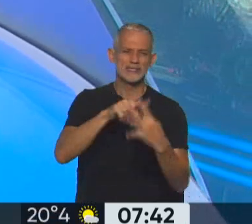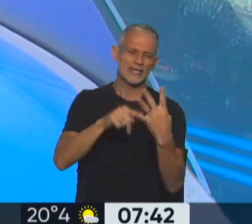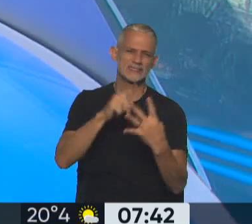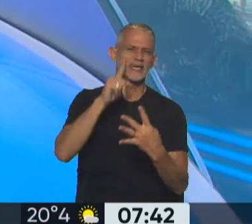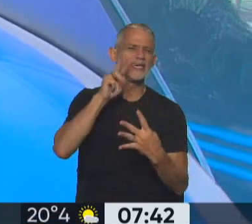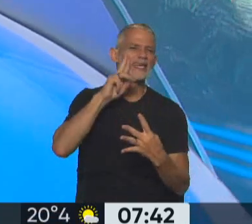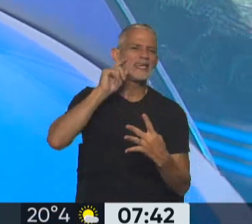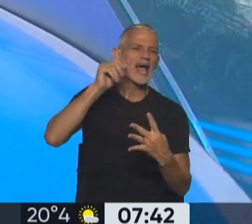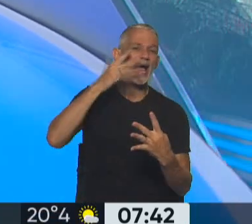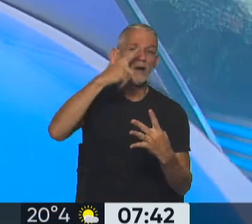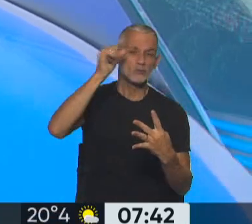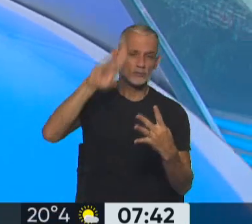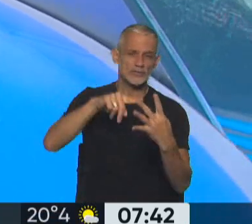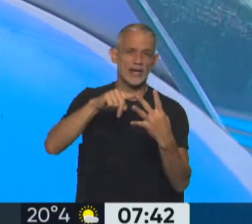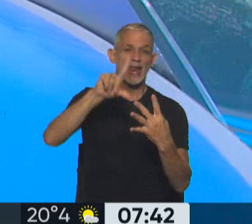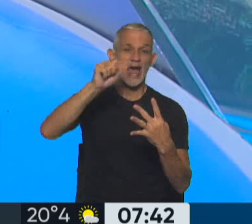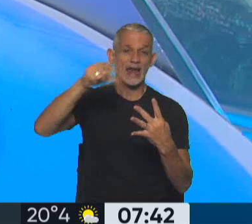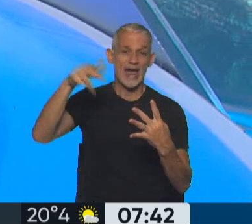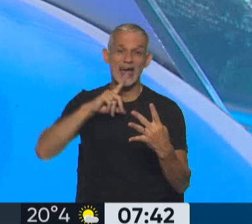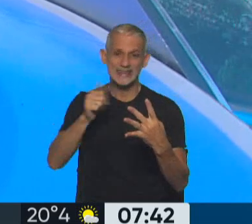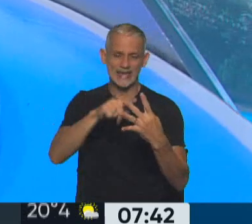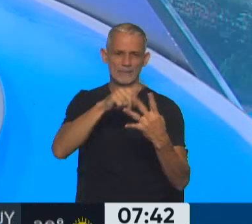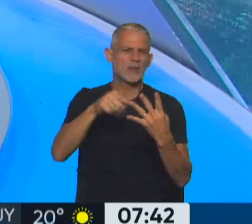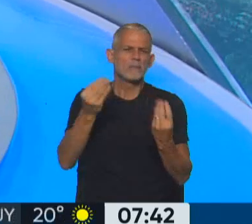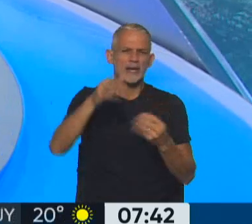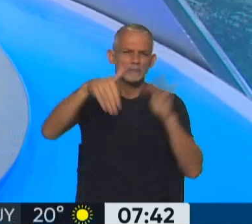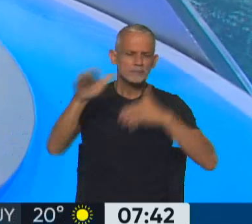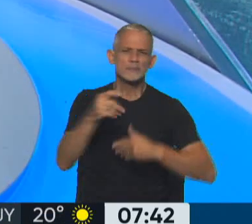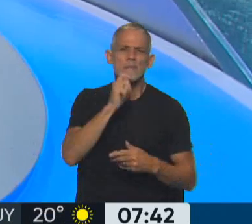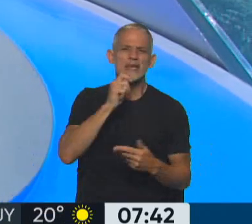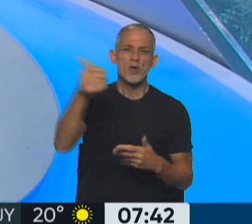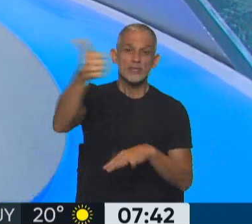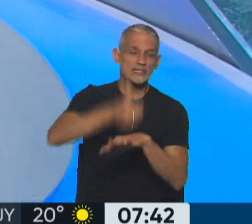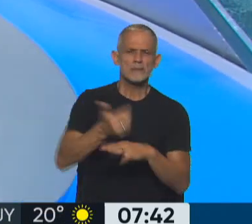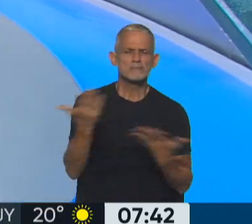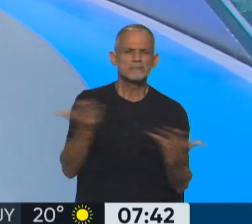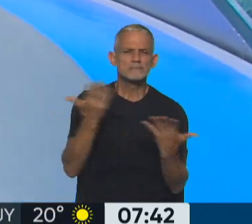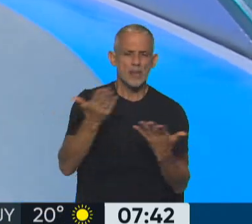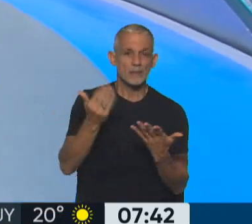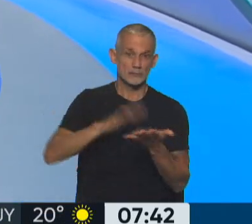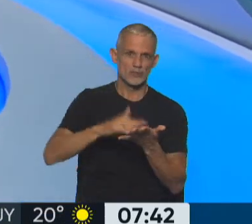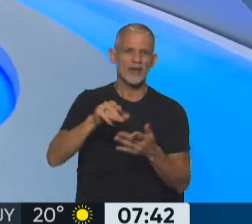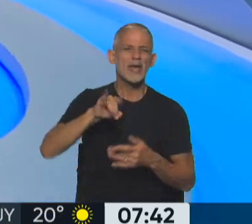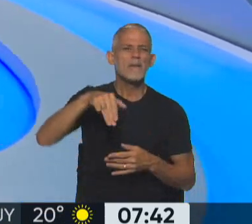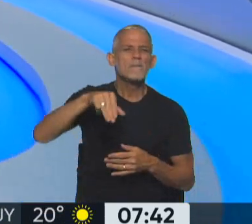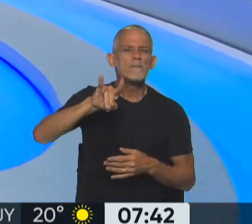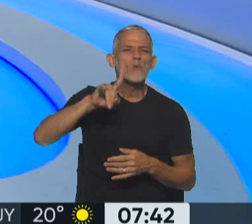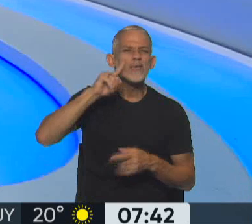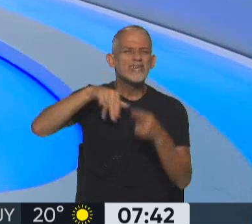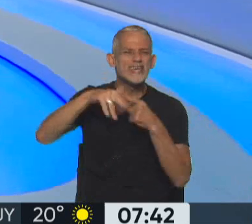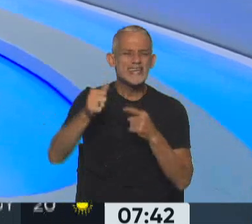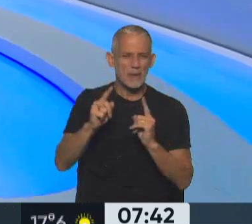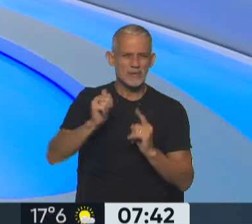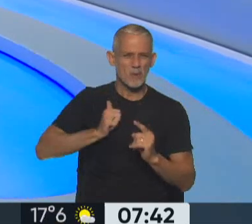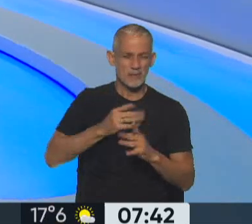Irina Hauser, entre ellos Jorge Lanata, ¿para qué? Para avanzar sobre el caso Muinia, teniendo en cuenta que